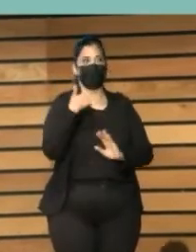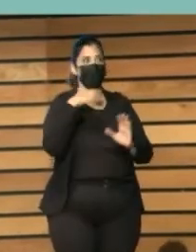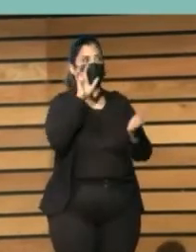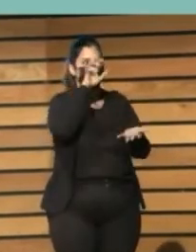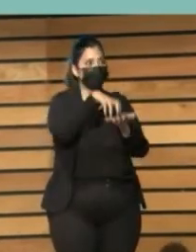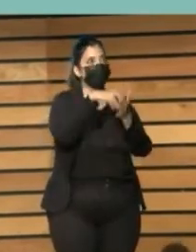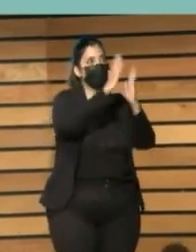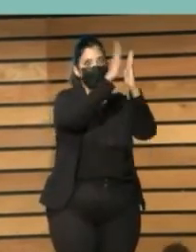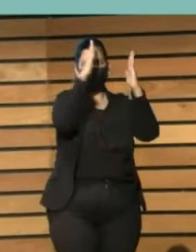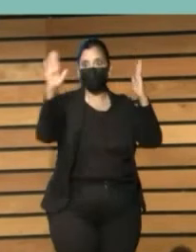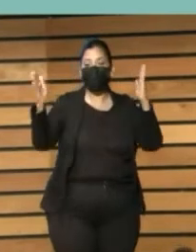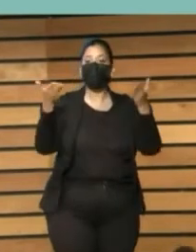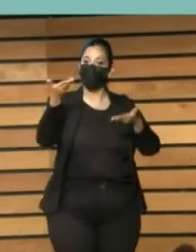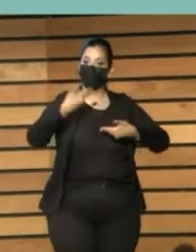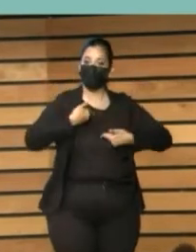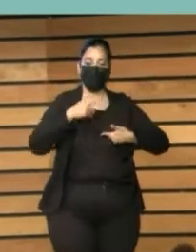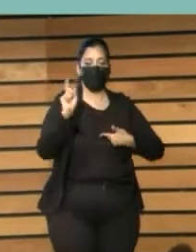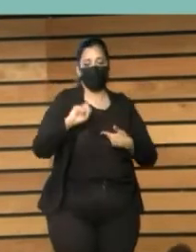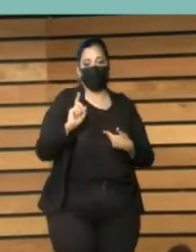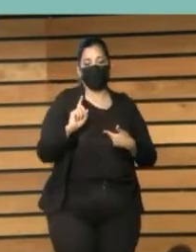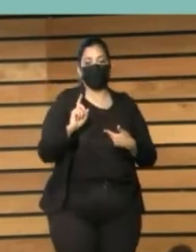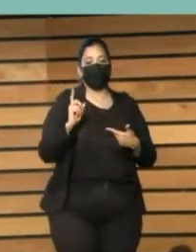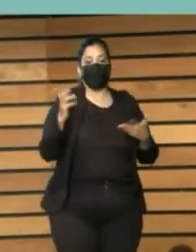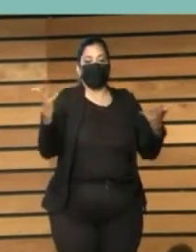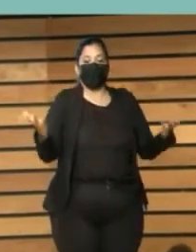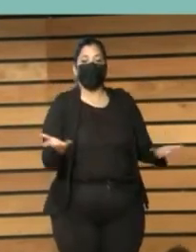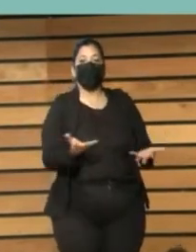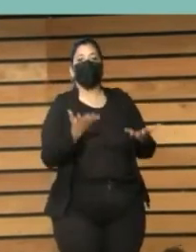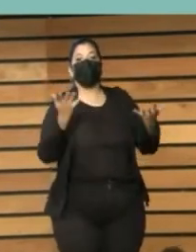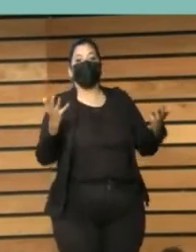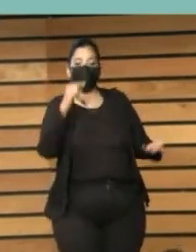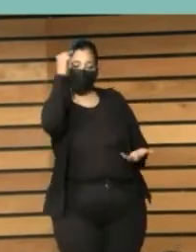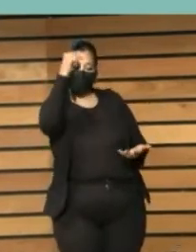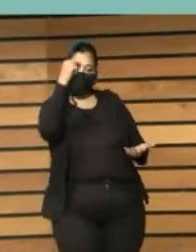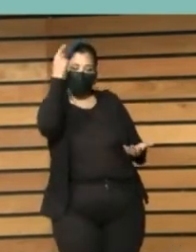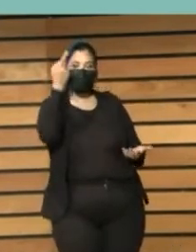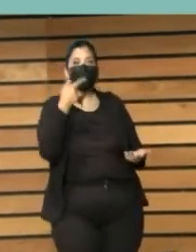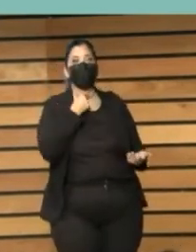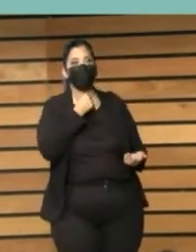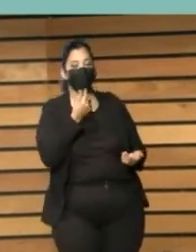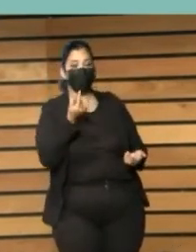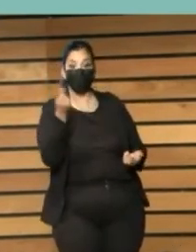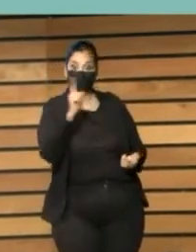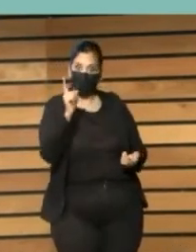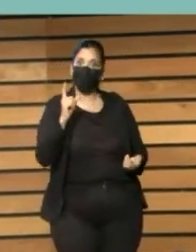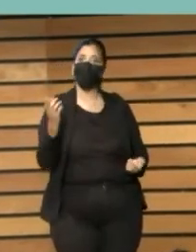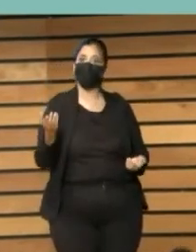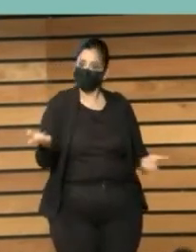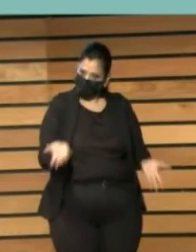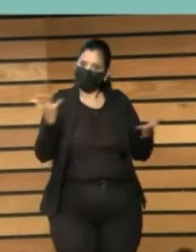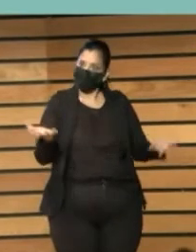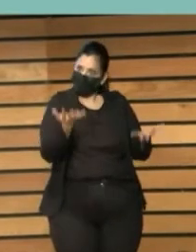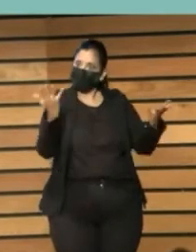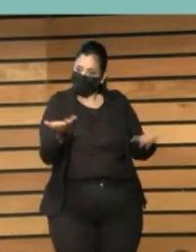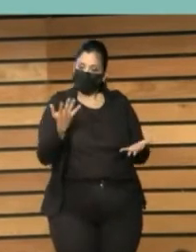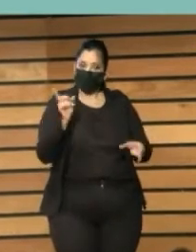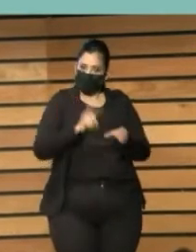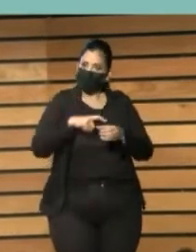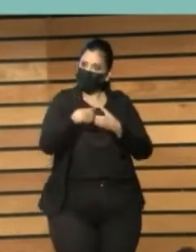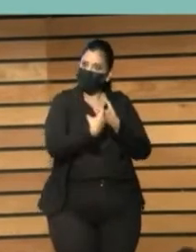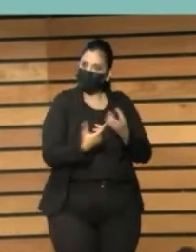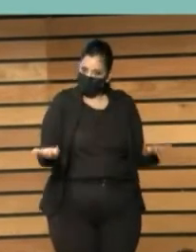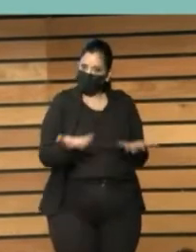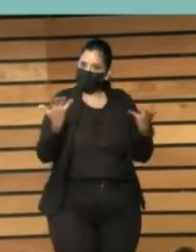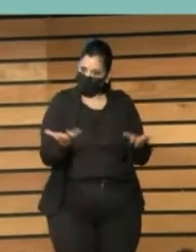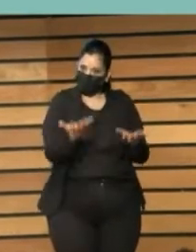Tenemos que tender a no tener usuarios pasivos de la cultura, sino que ellos sean usuarios activos. Y este programa,